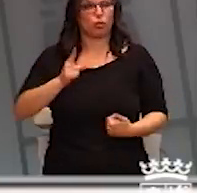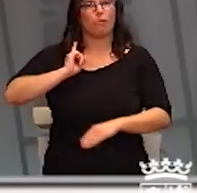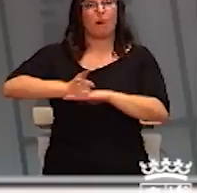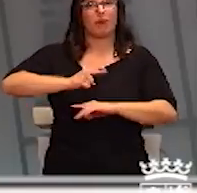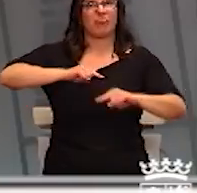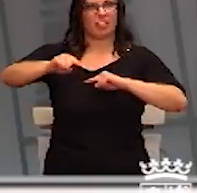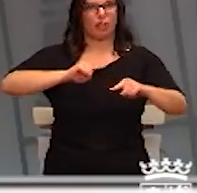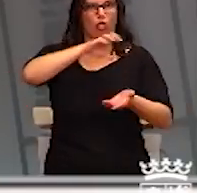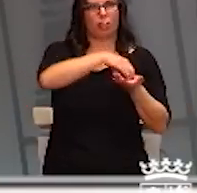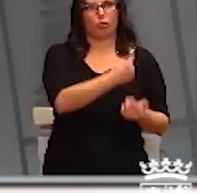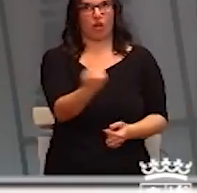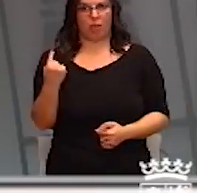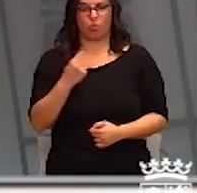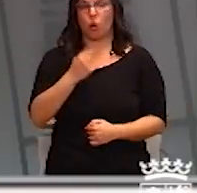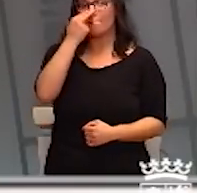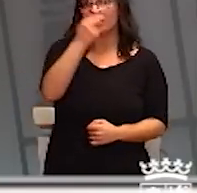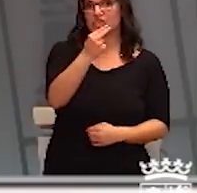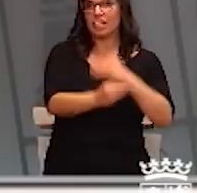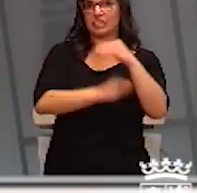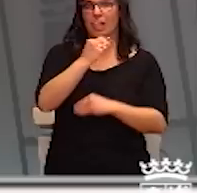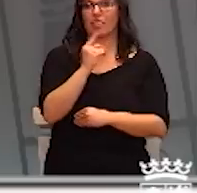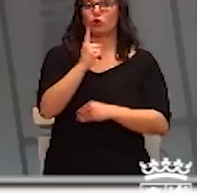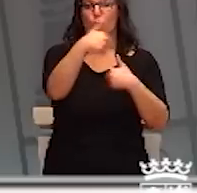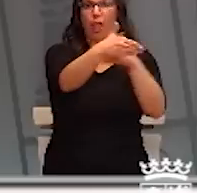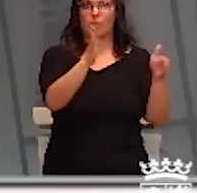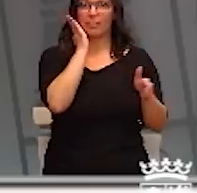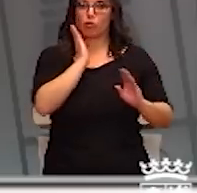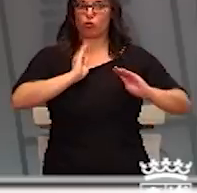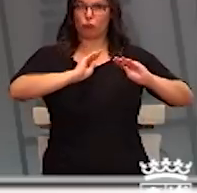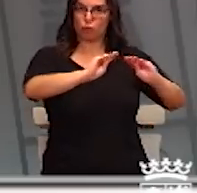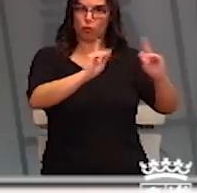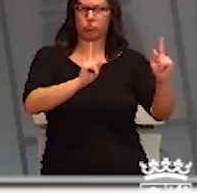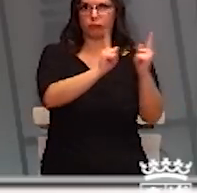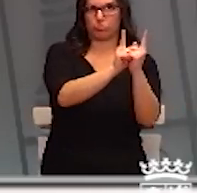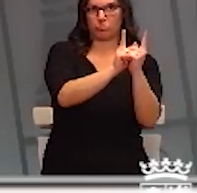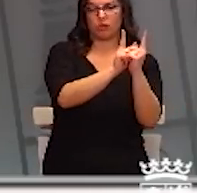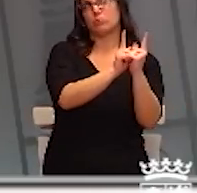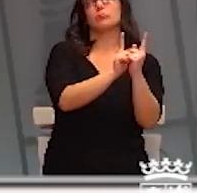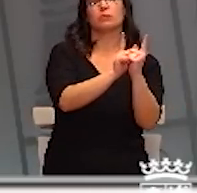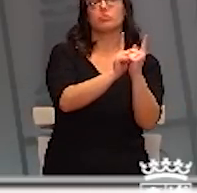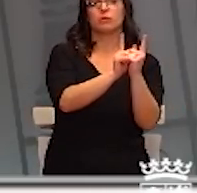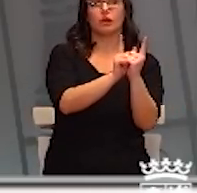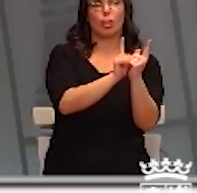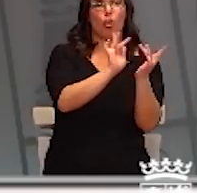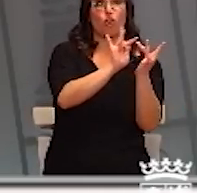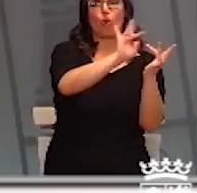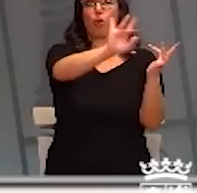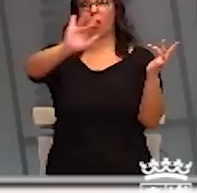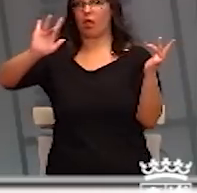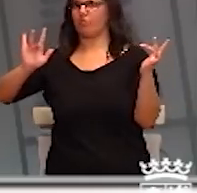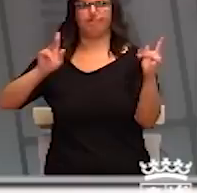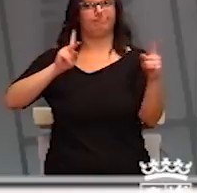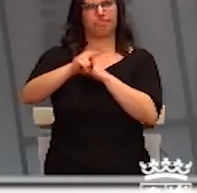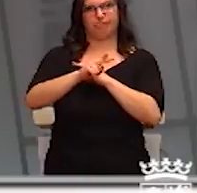La visita se realizará, si fuera posible, en la habitación del residente, debiendo entrar en contacto con el menor número posible de